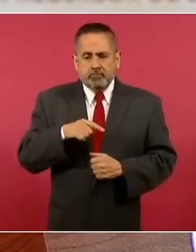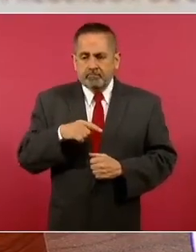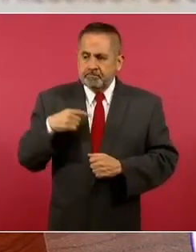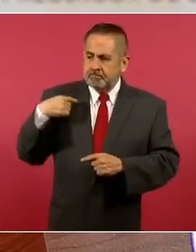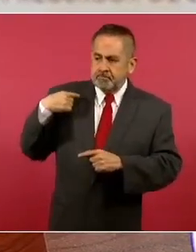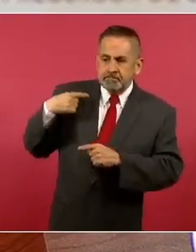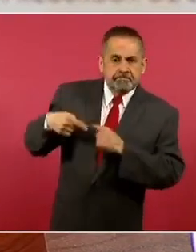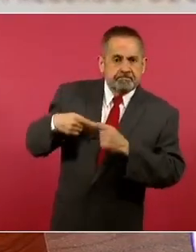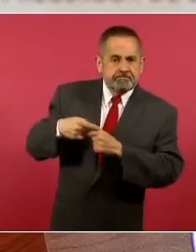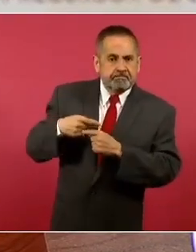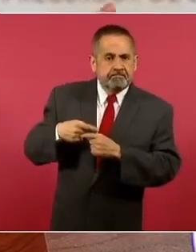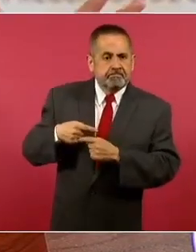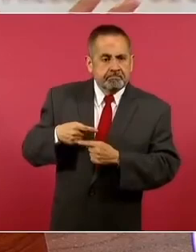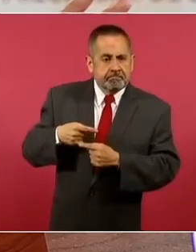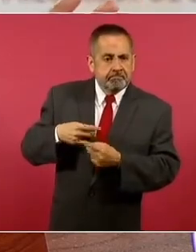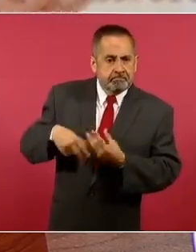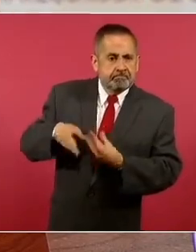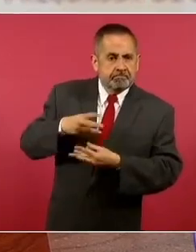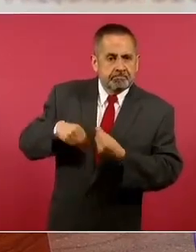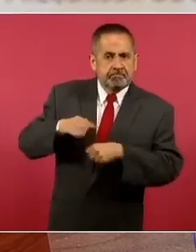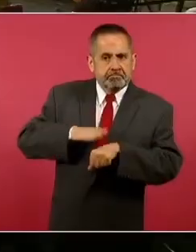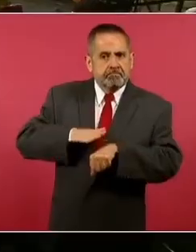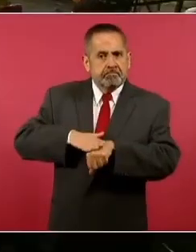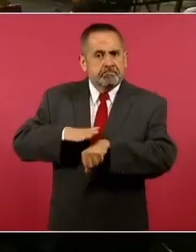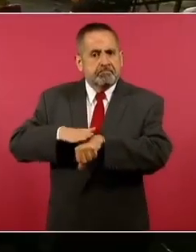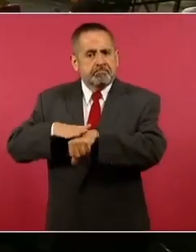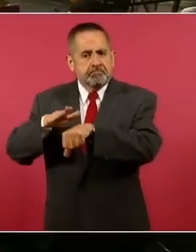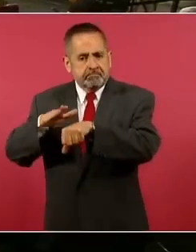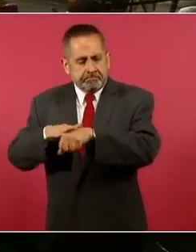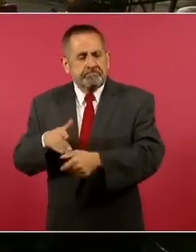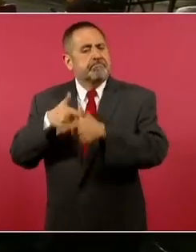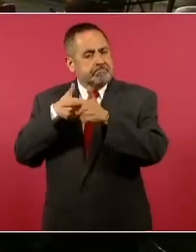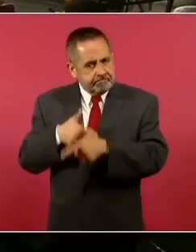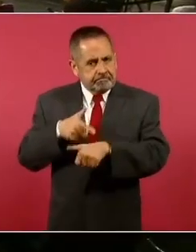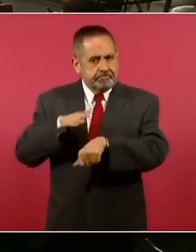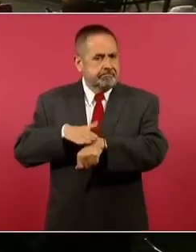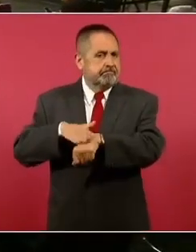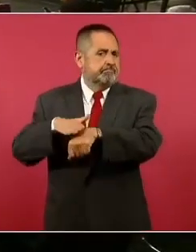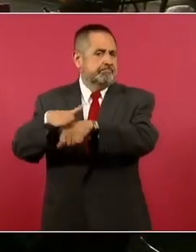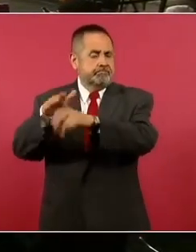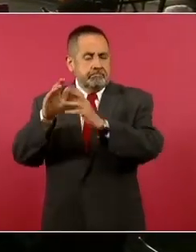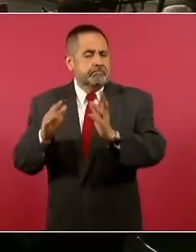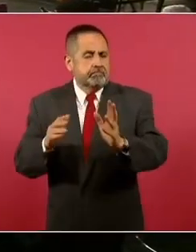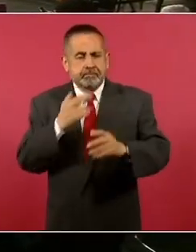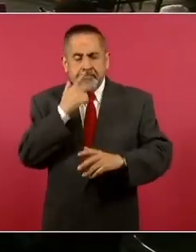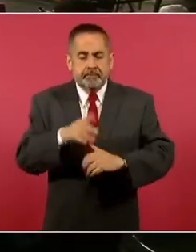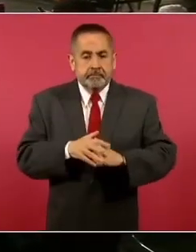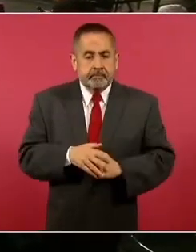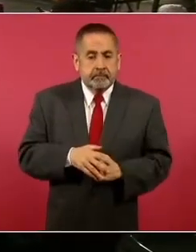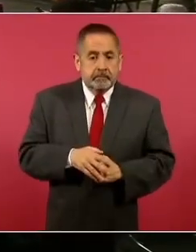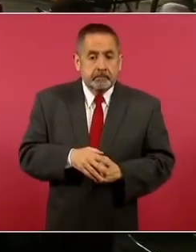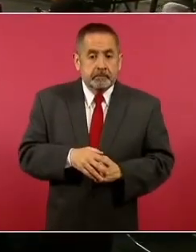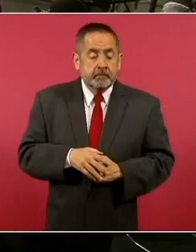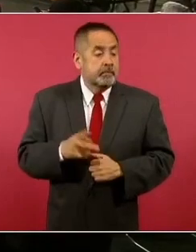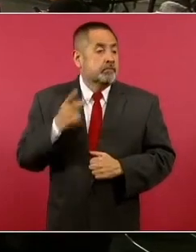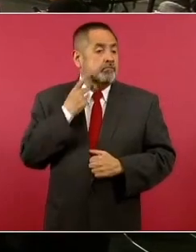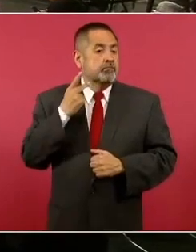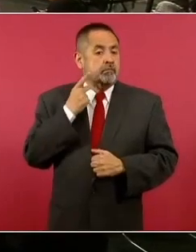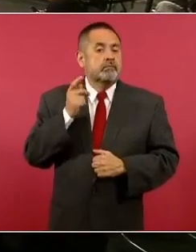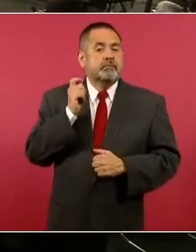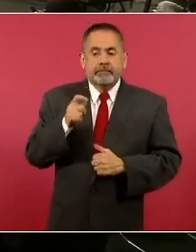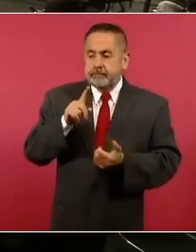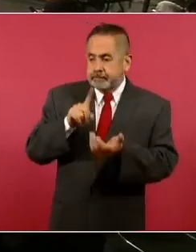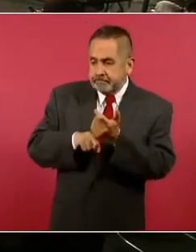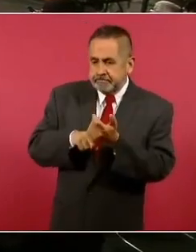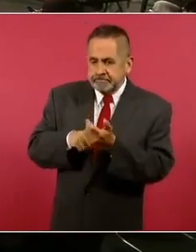y en política cuenta mucho el impulso y